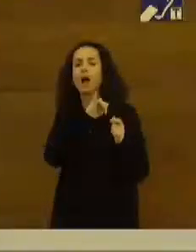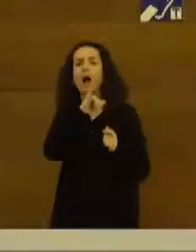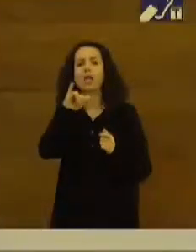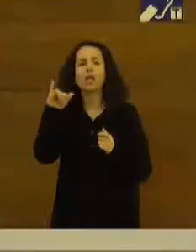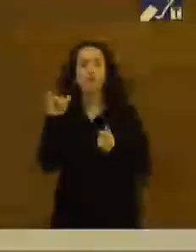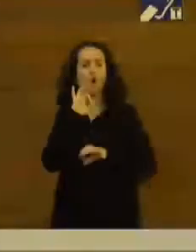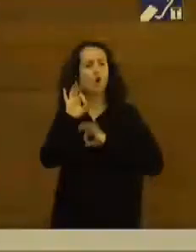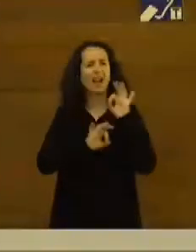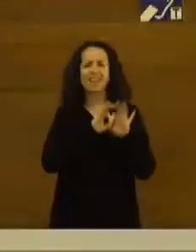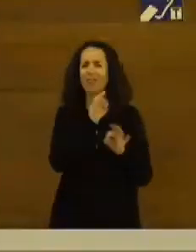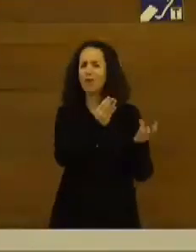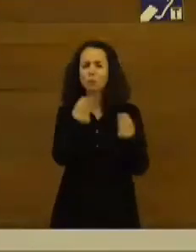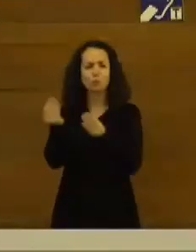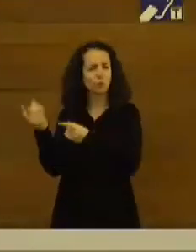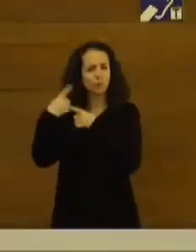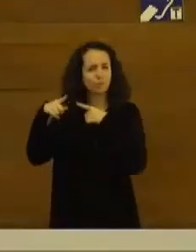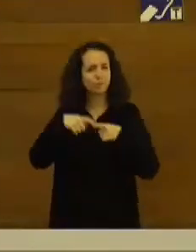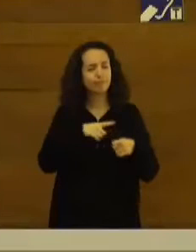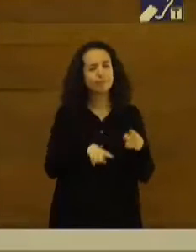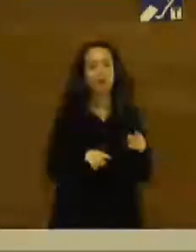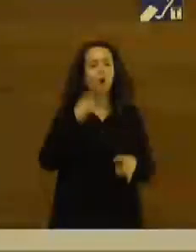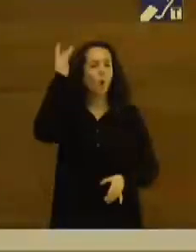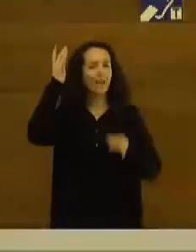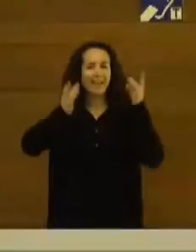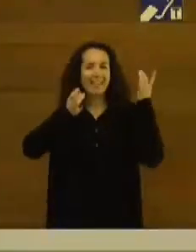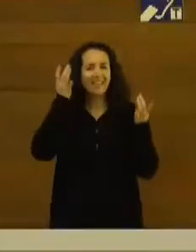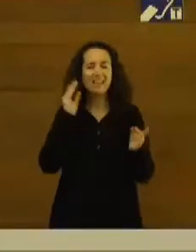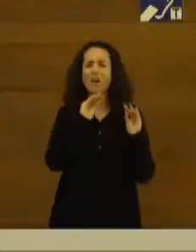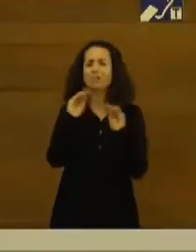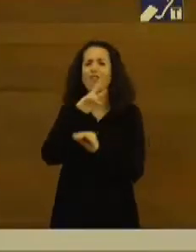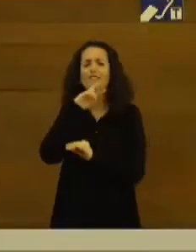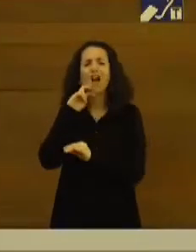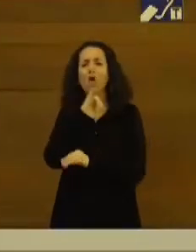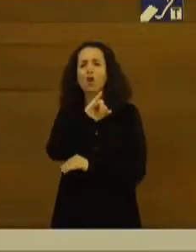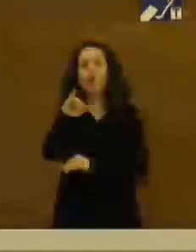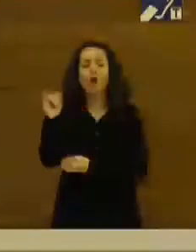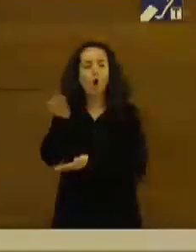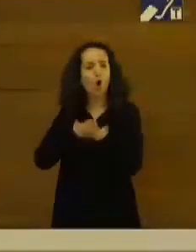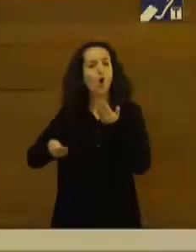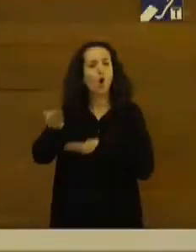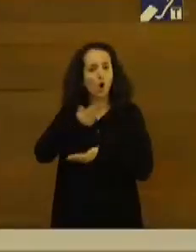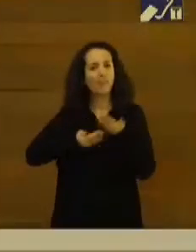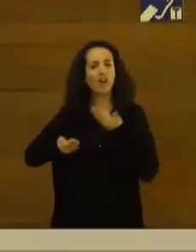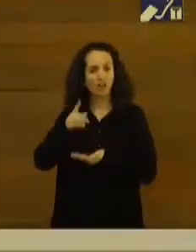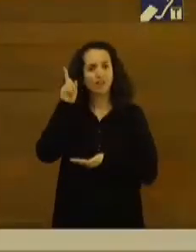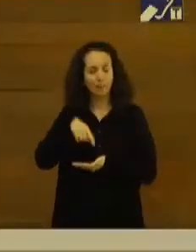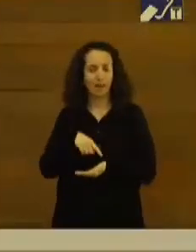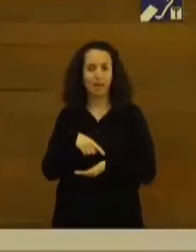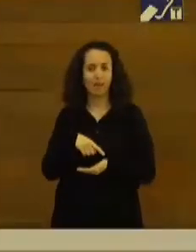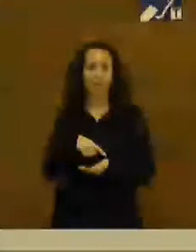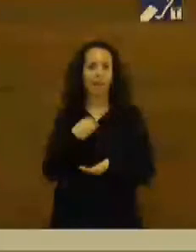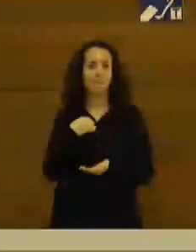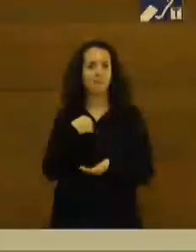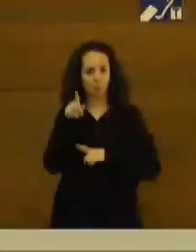buenas organizaciones de diverso tipo que con diversas iniciativas muy valiosas están colaborando a paliar y mitigar este